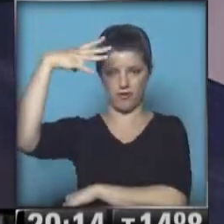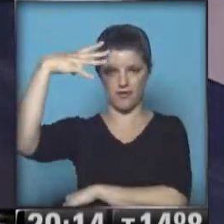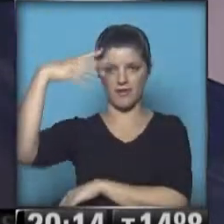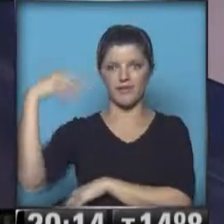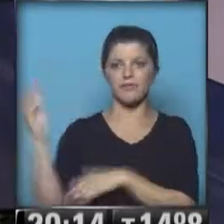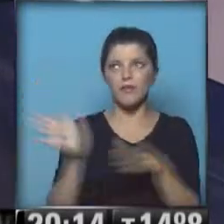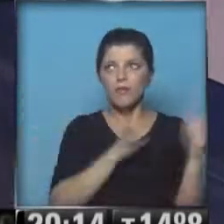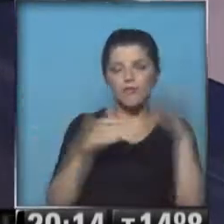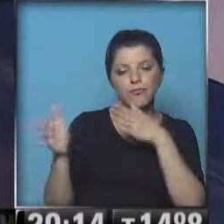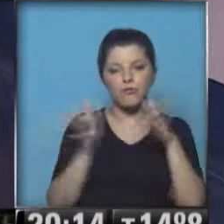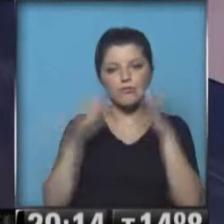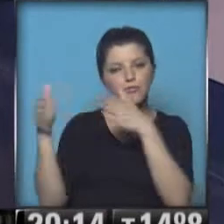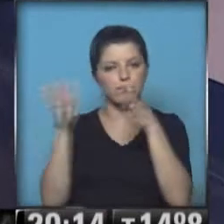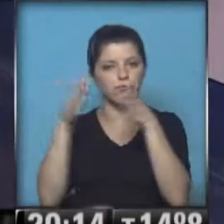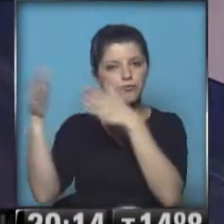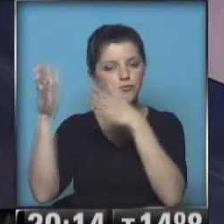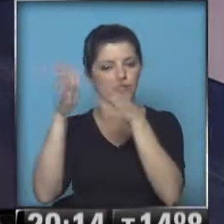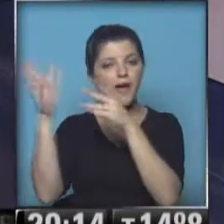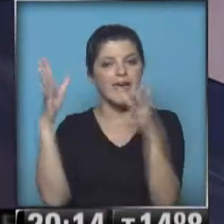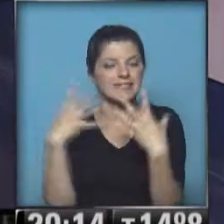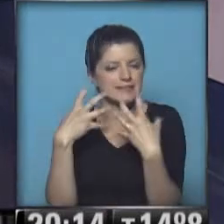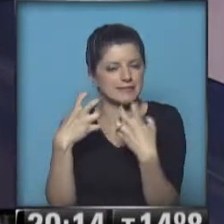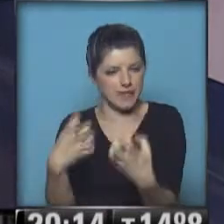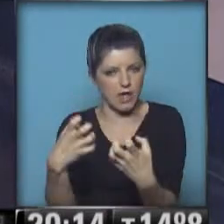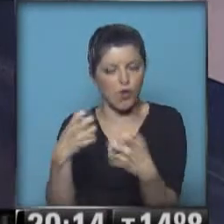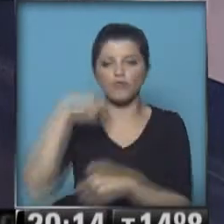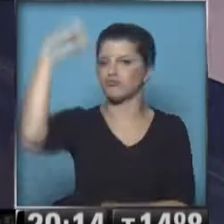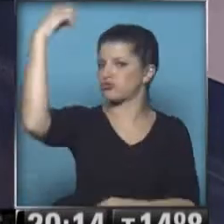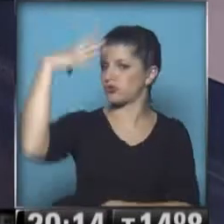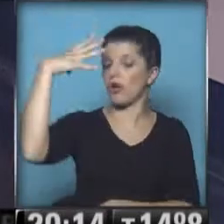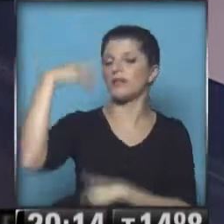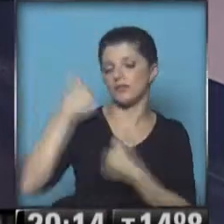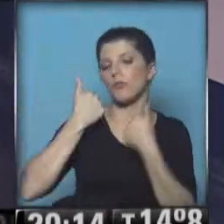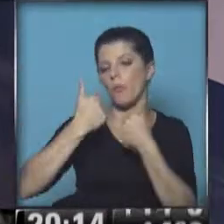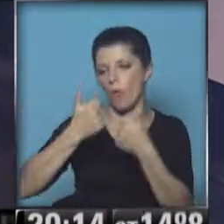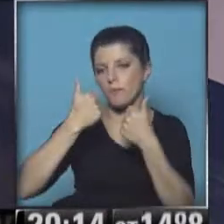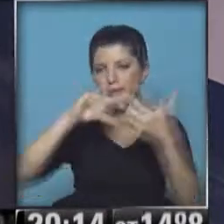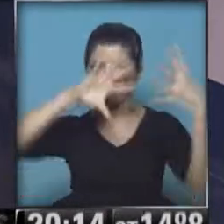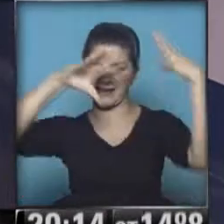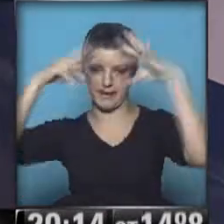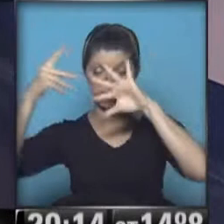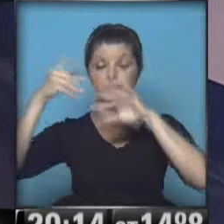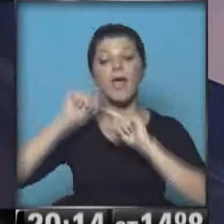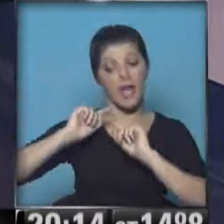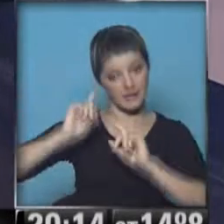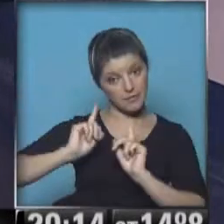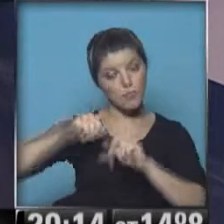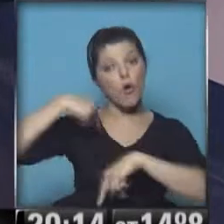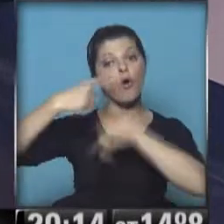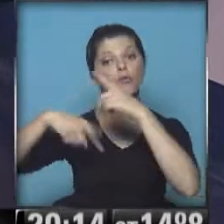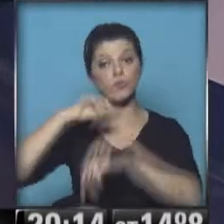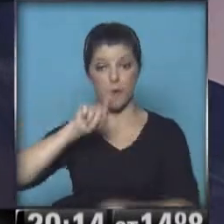viento sopló del oeste-sudoeste, una masa de aire seco a pleno sol, que da muy buenas condiciones meteorológicas. El buen tiempo seguirá también